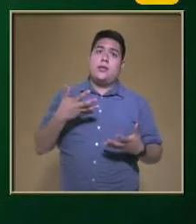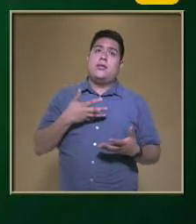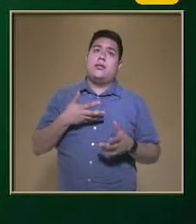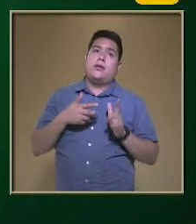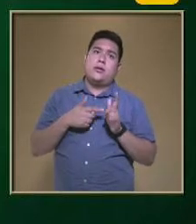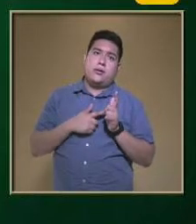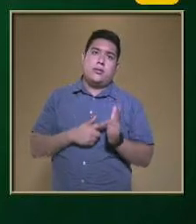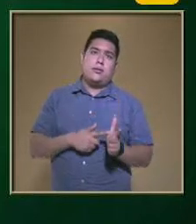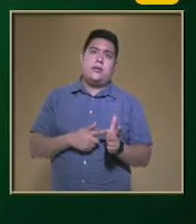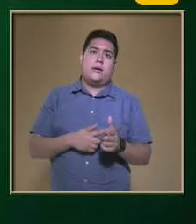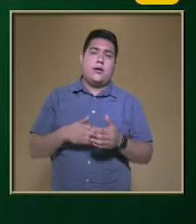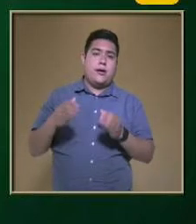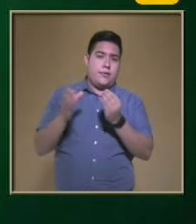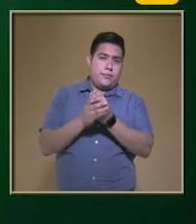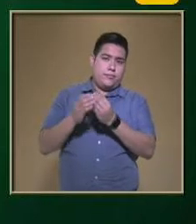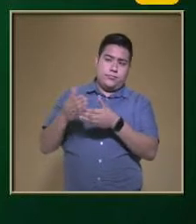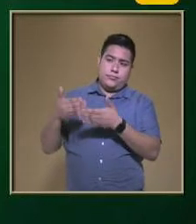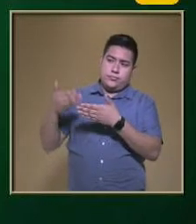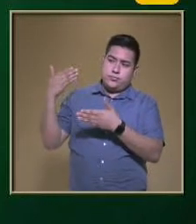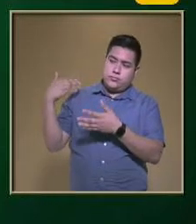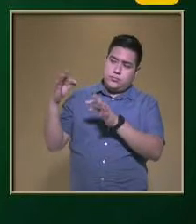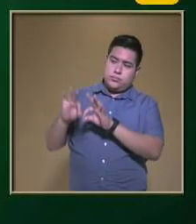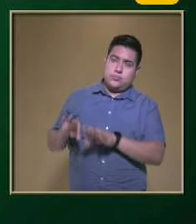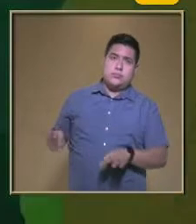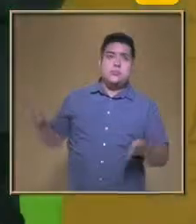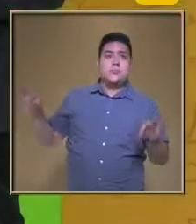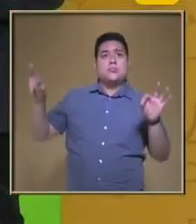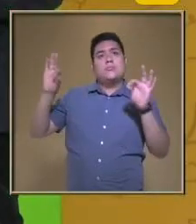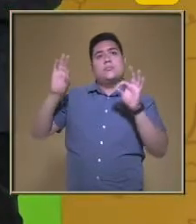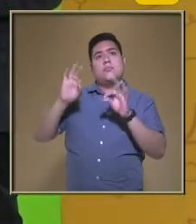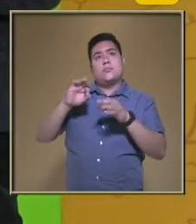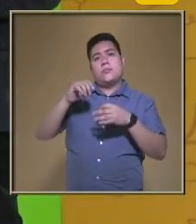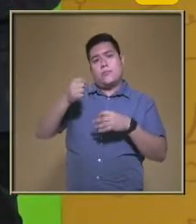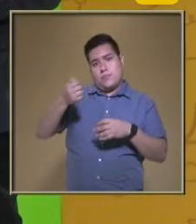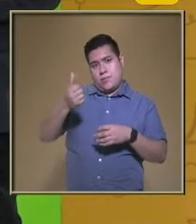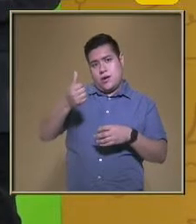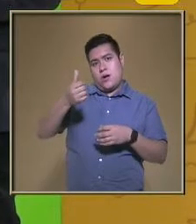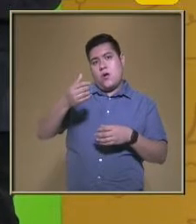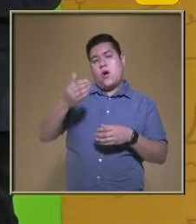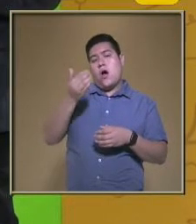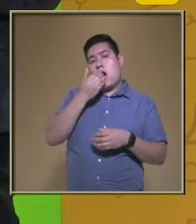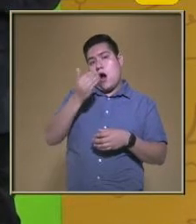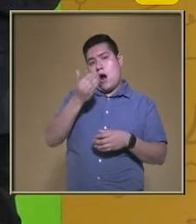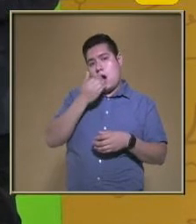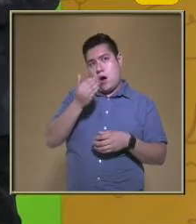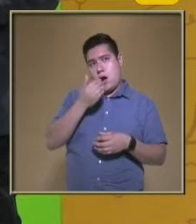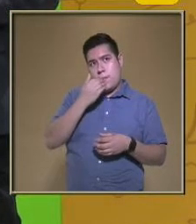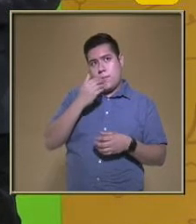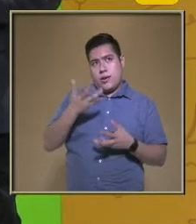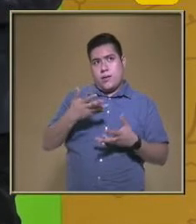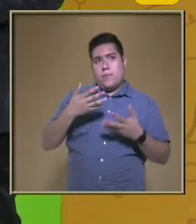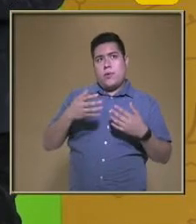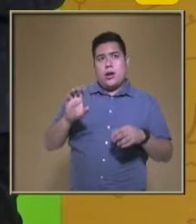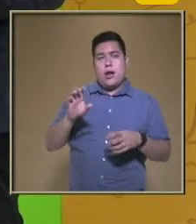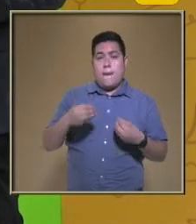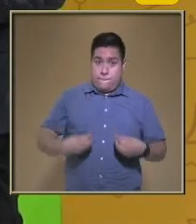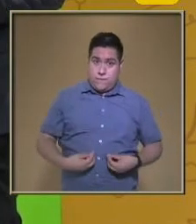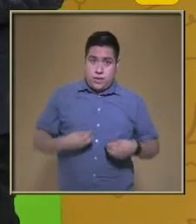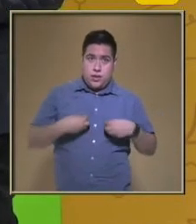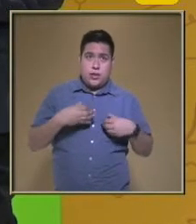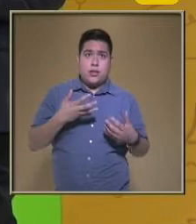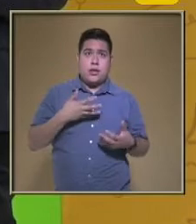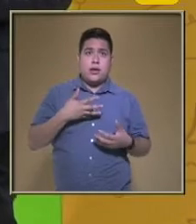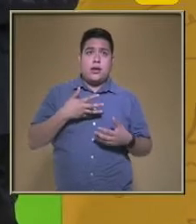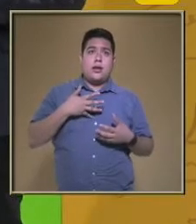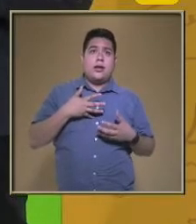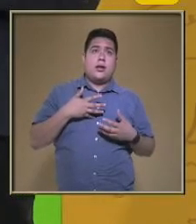clases anteriores Hemos mencionado Lo importante que es Primero el ingerir alimentos Para mantenernos con la vida Y las funciones vitales